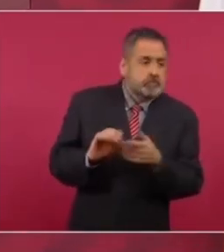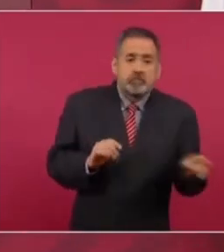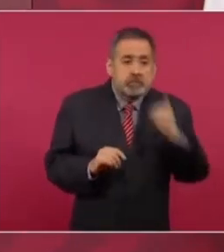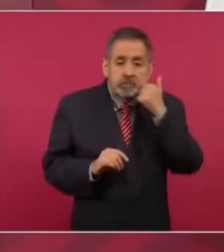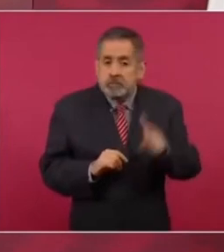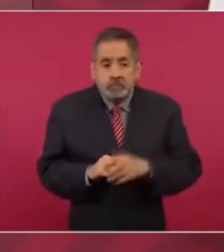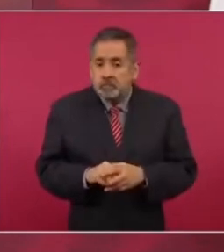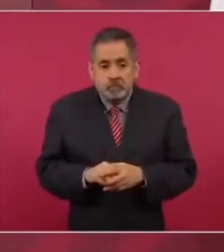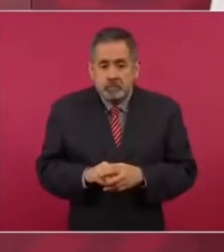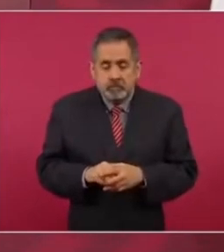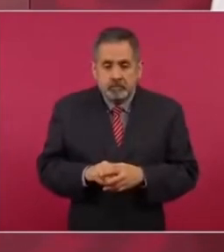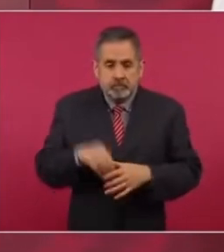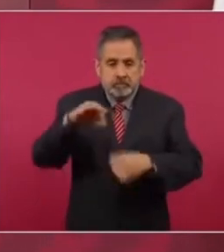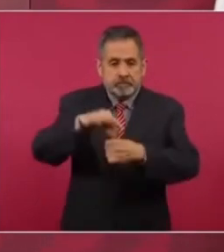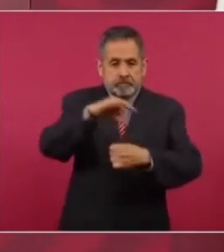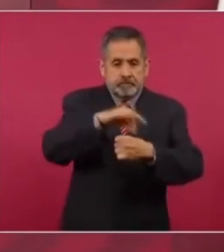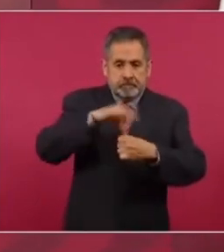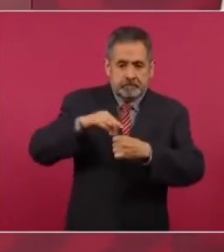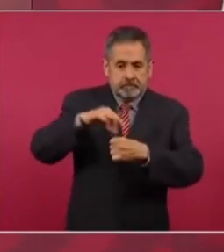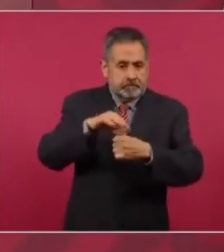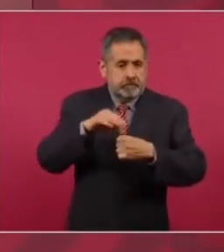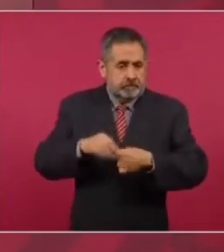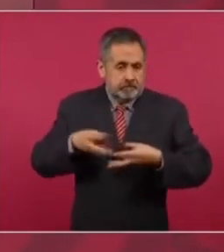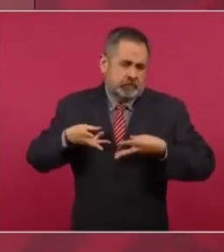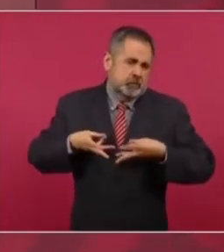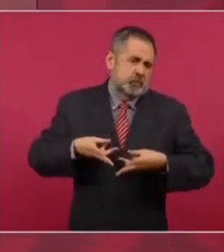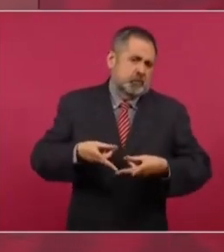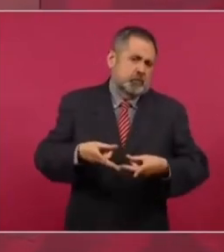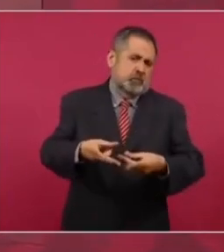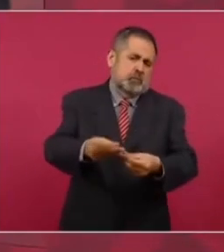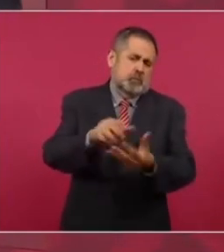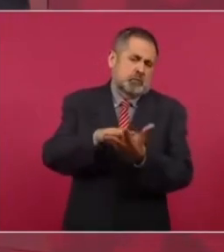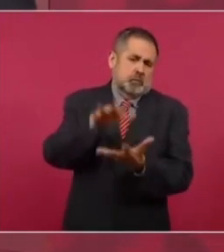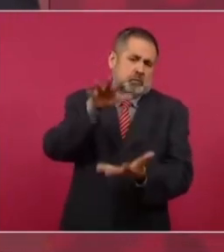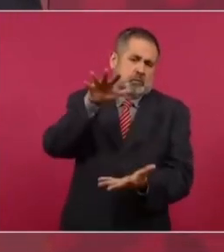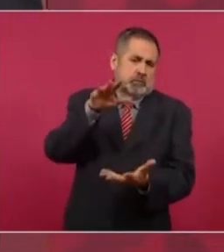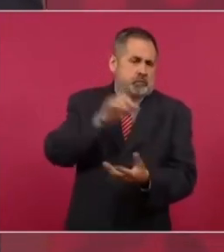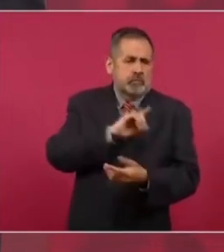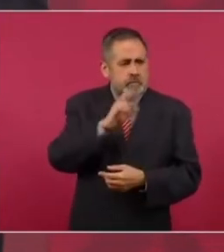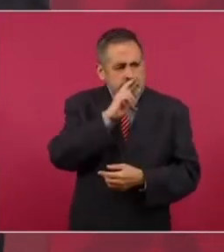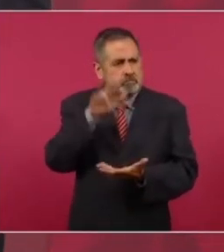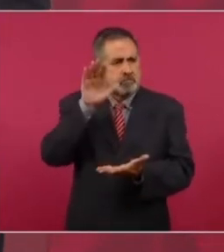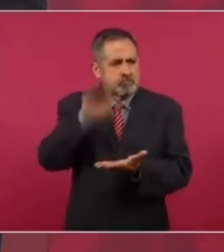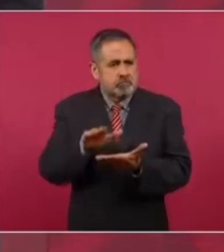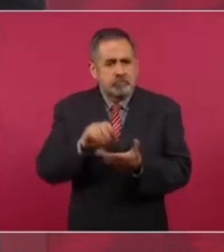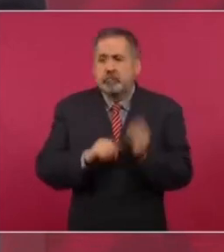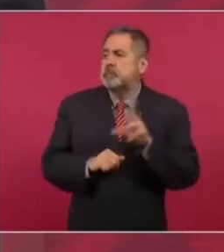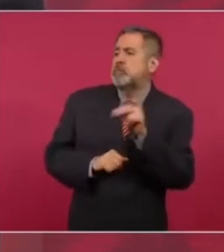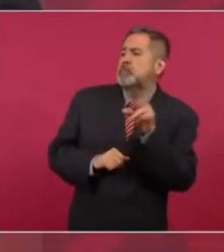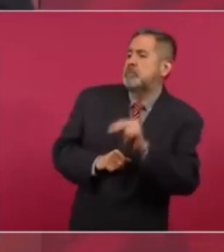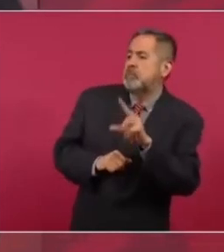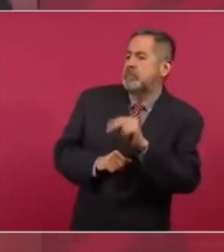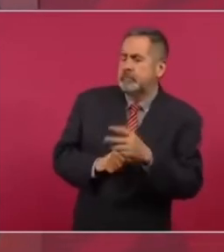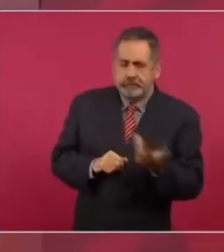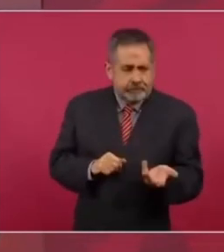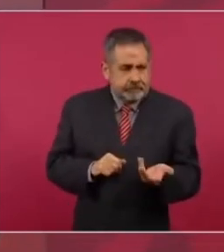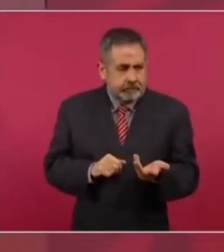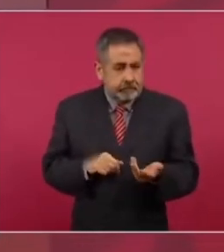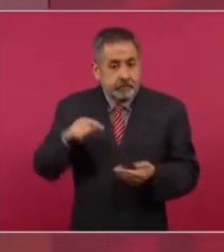las elecciones y y quieran que México siga siendo el país que más gasta